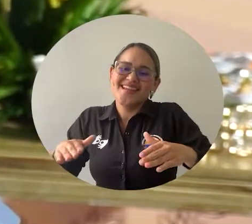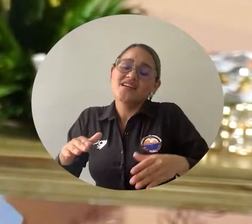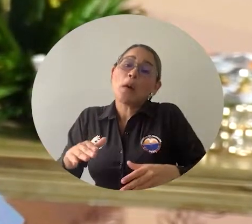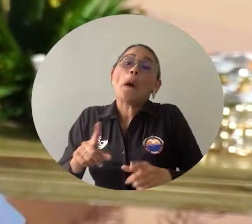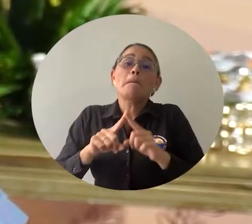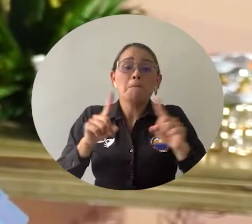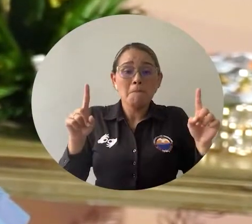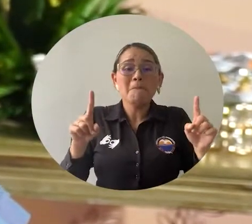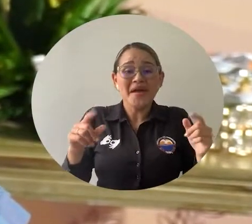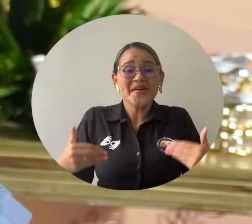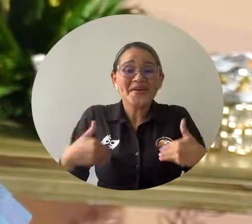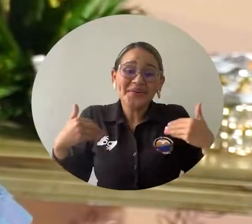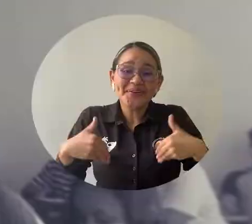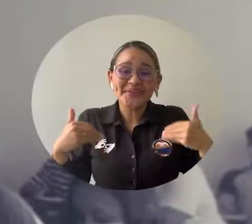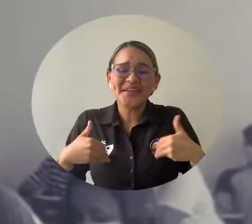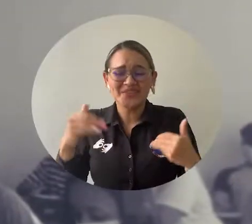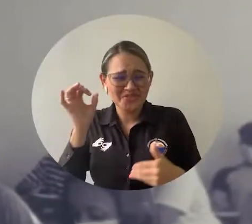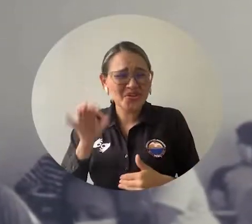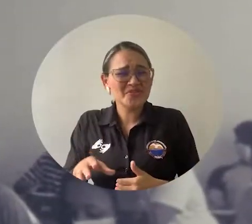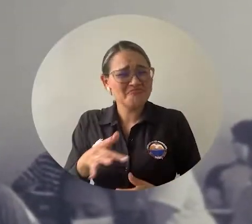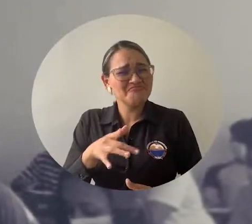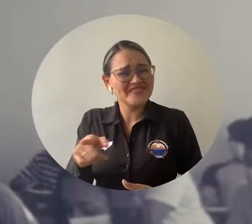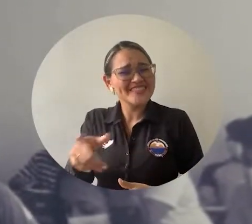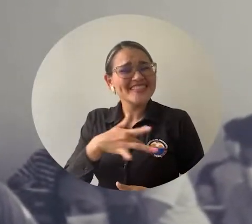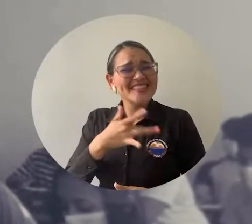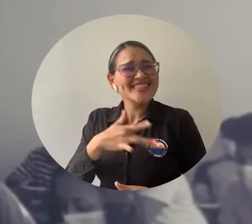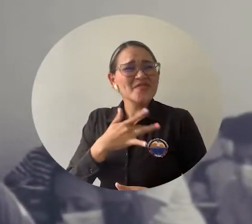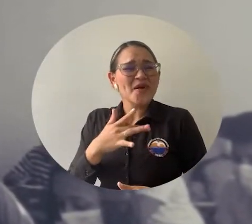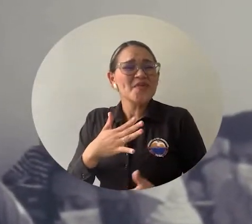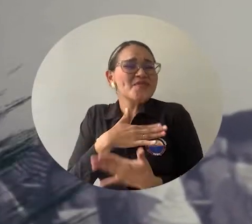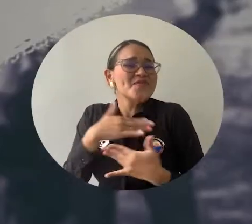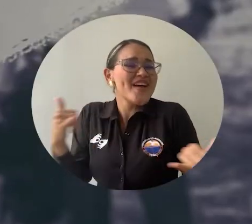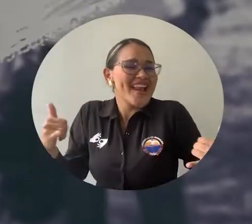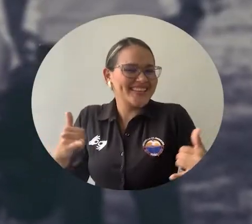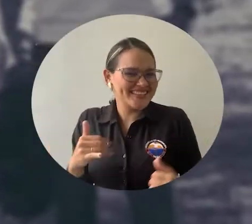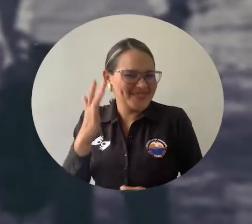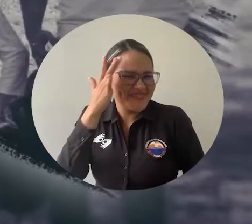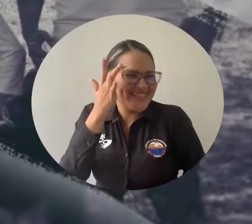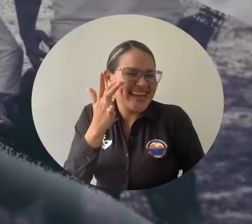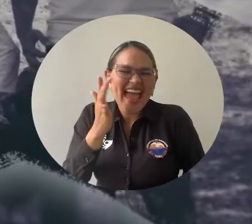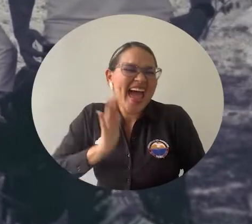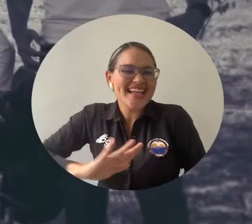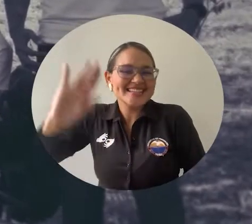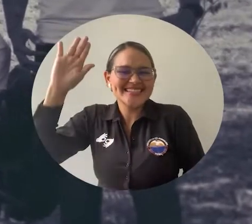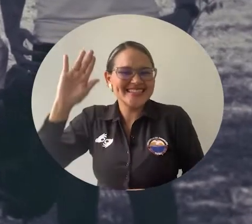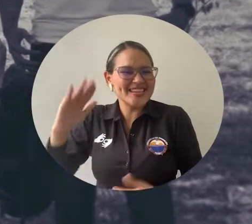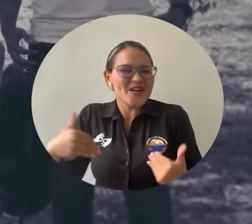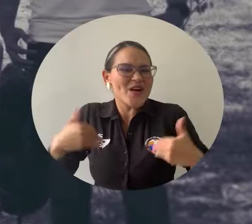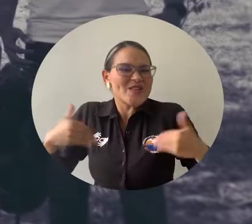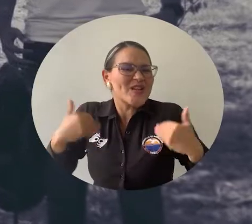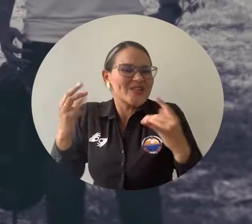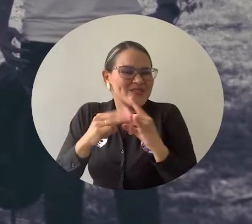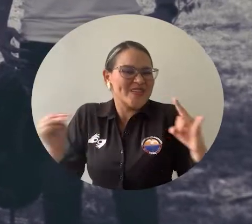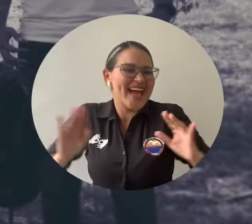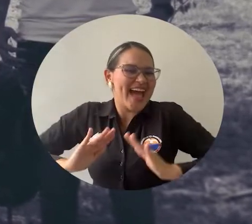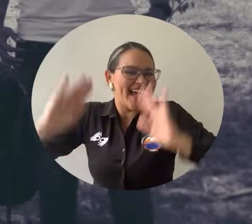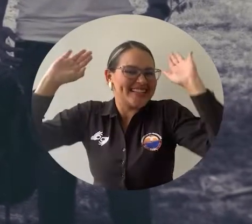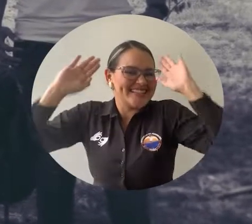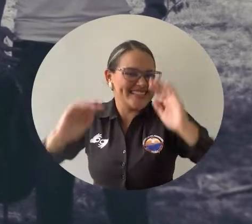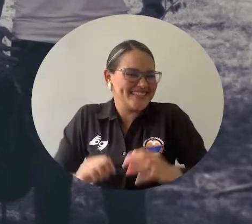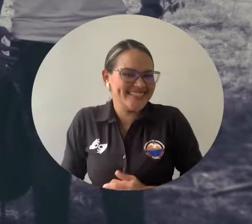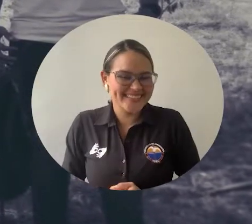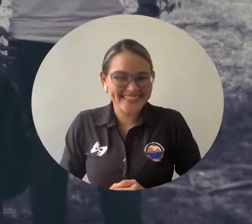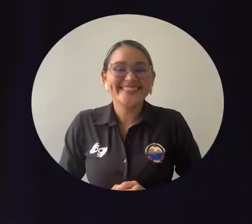universidad en estos momentos, en el que él se hubiera sentido muy feliz porque este era su mundo, la universidad era su vida.